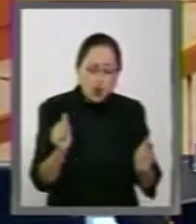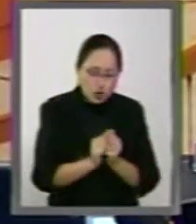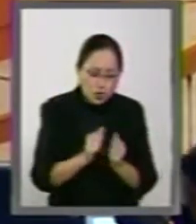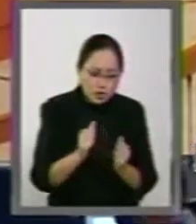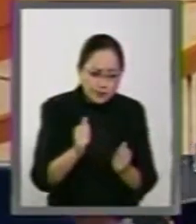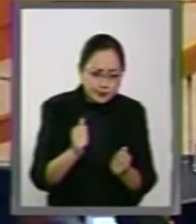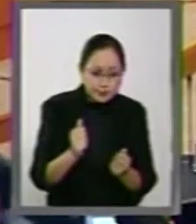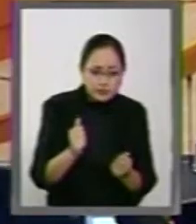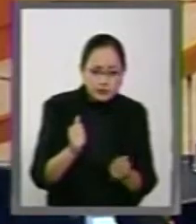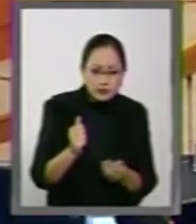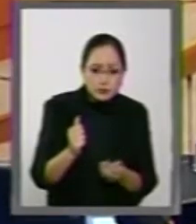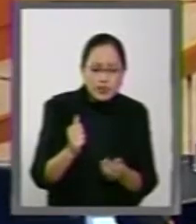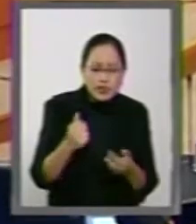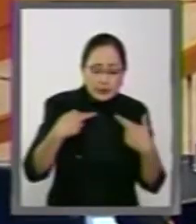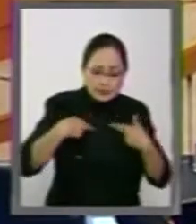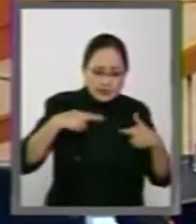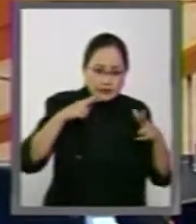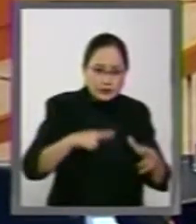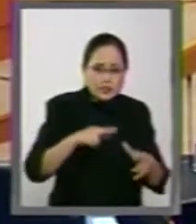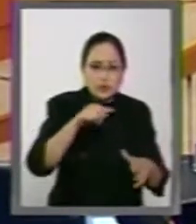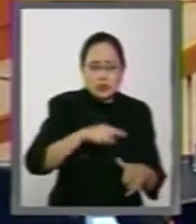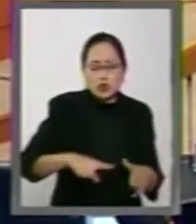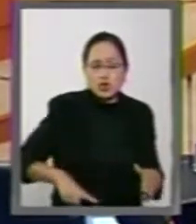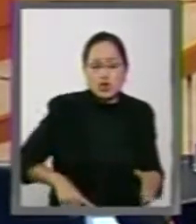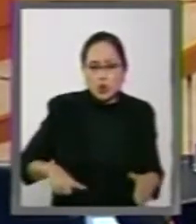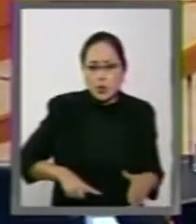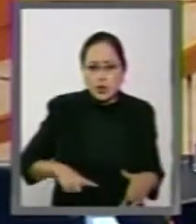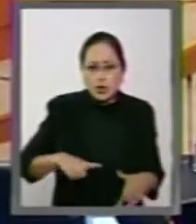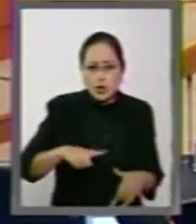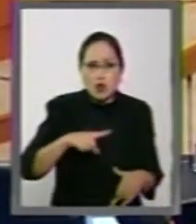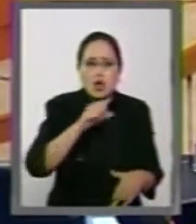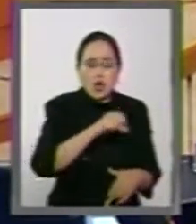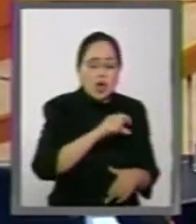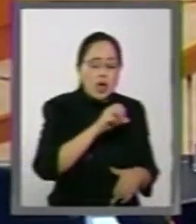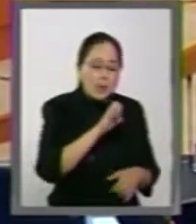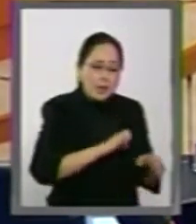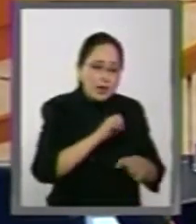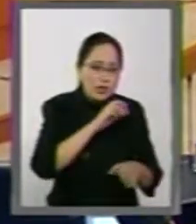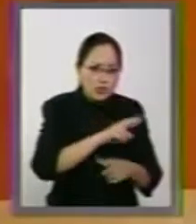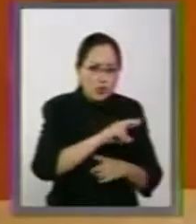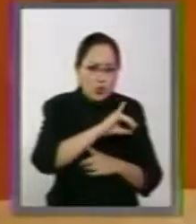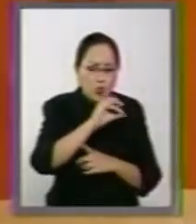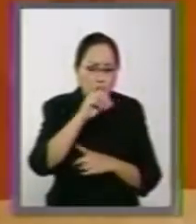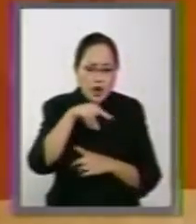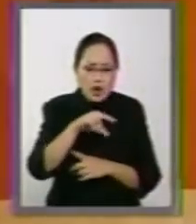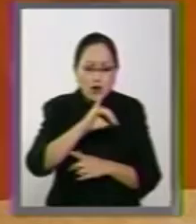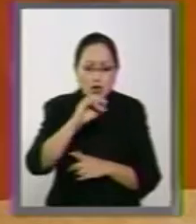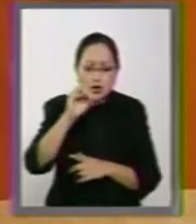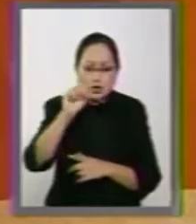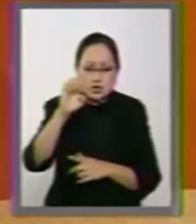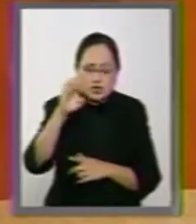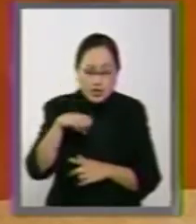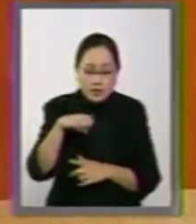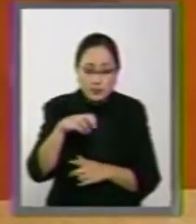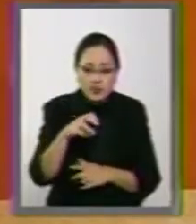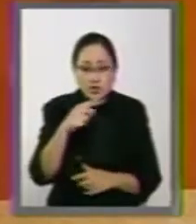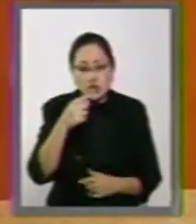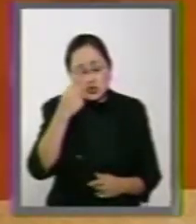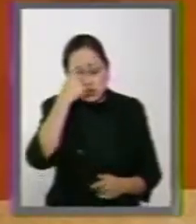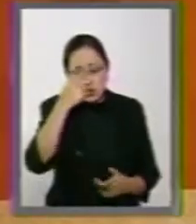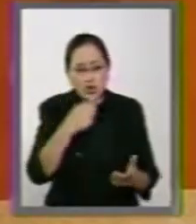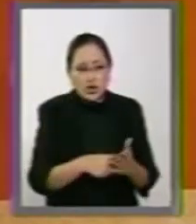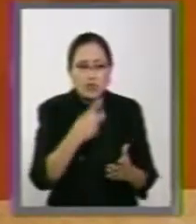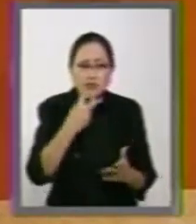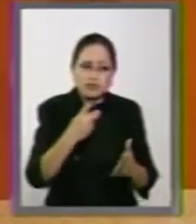presencia en representación del Estado mexicano de Juan José Ignacio López Camacho definitivamente va a tener un giro